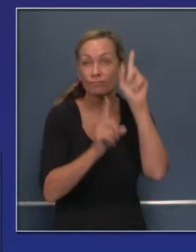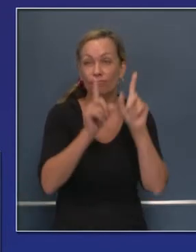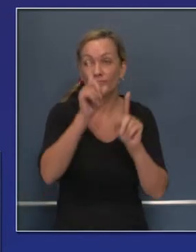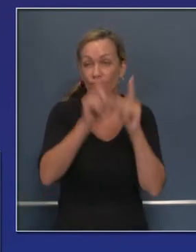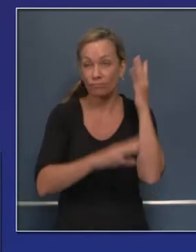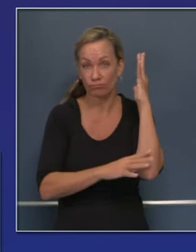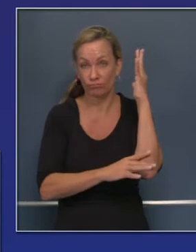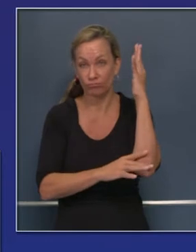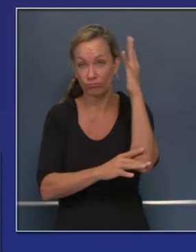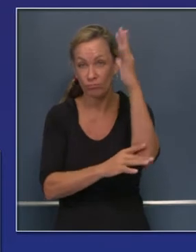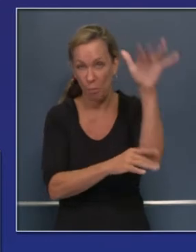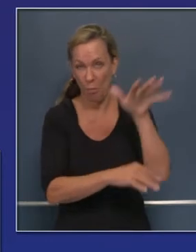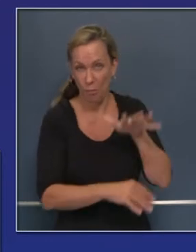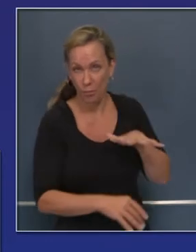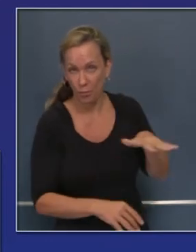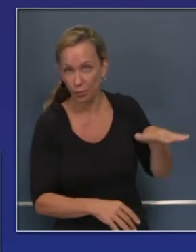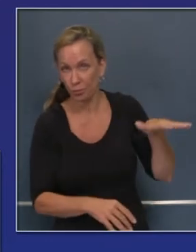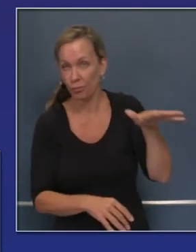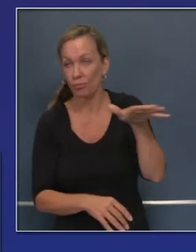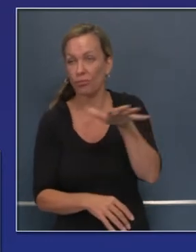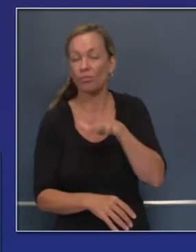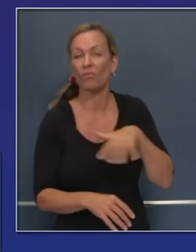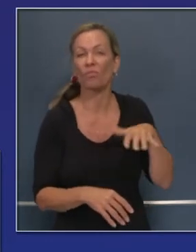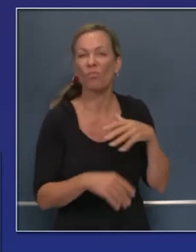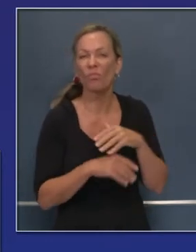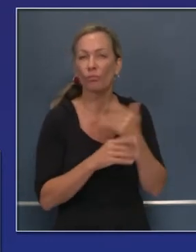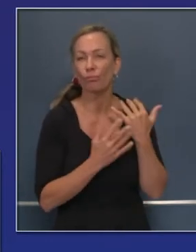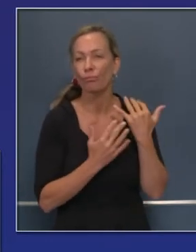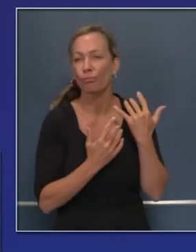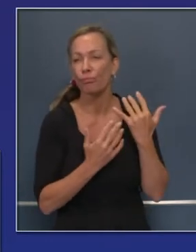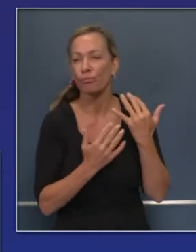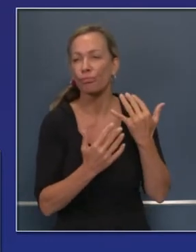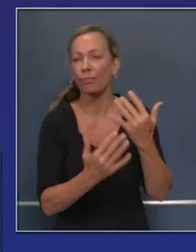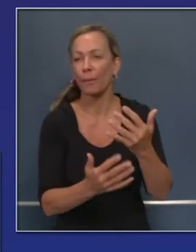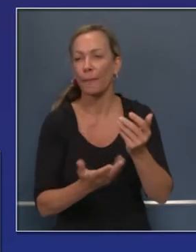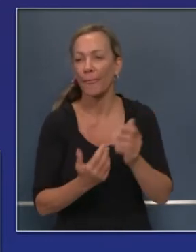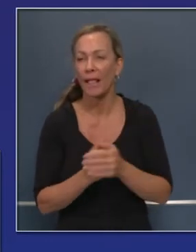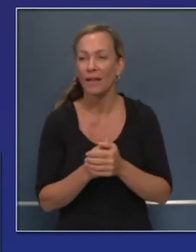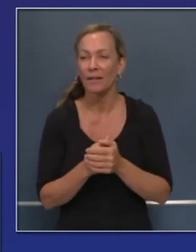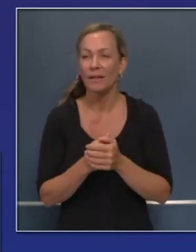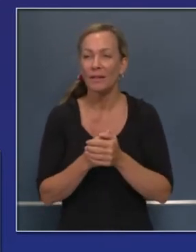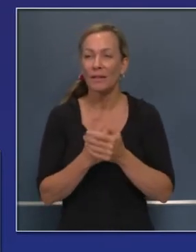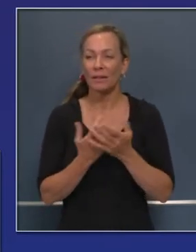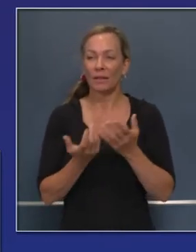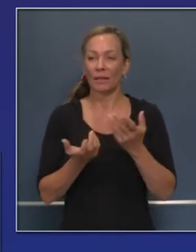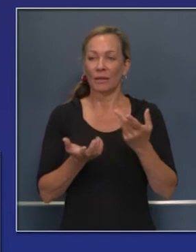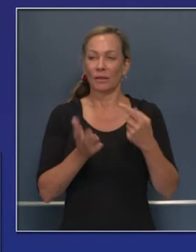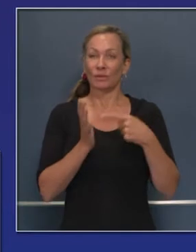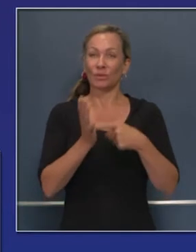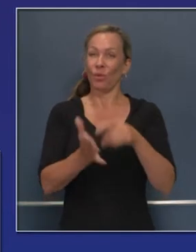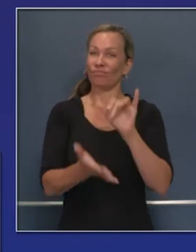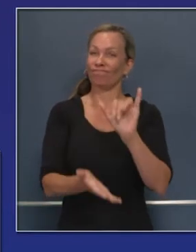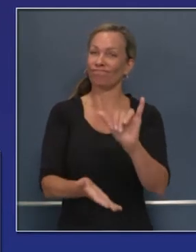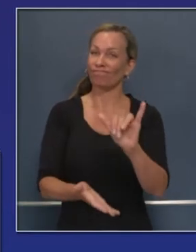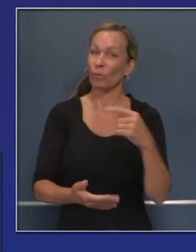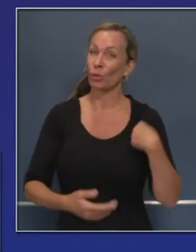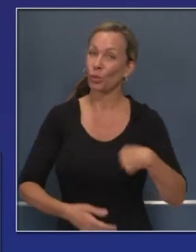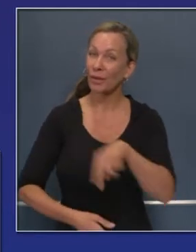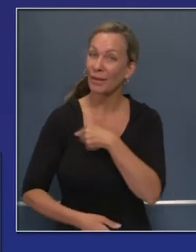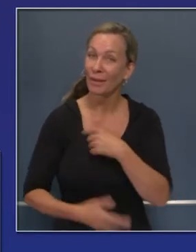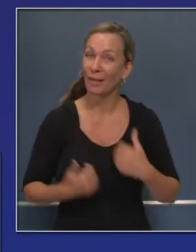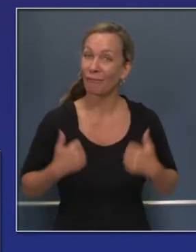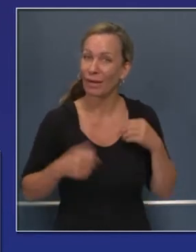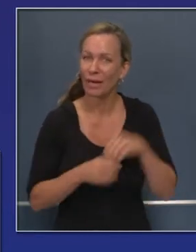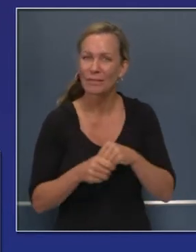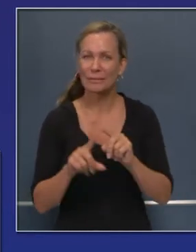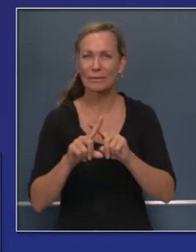y por las condiciones de clima, hemos visto que estamos en un clima diferente y